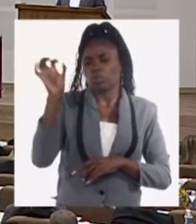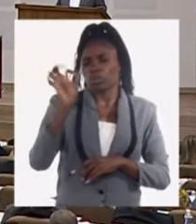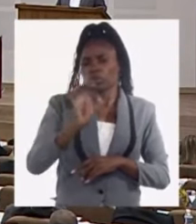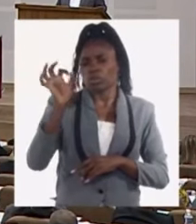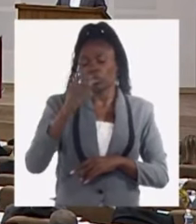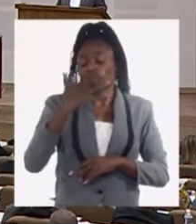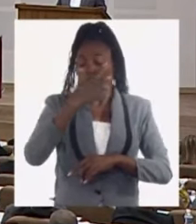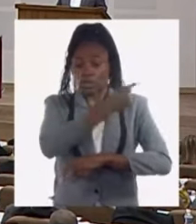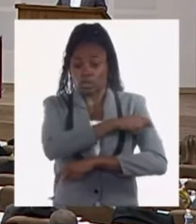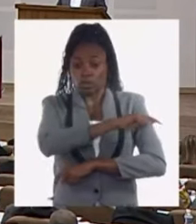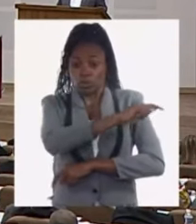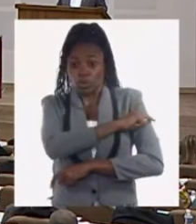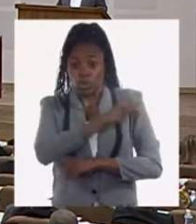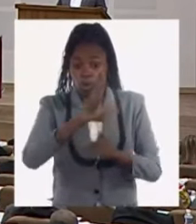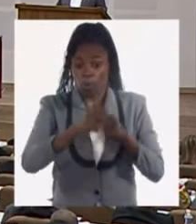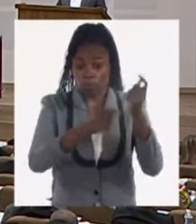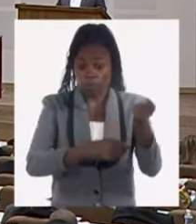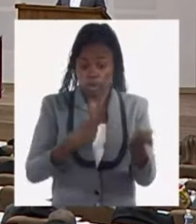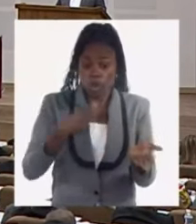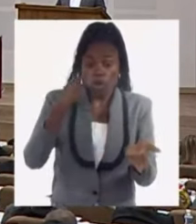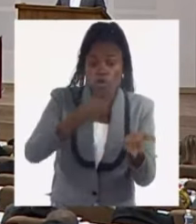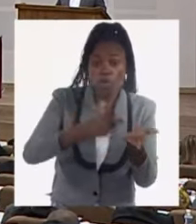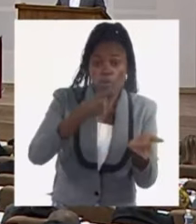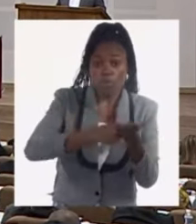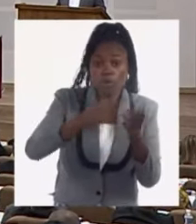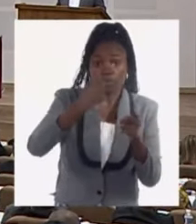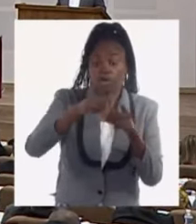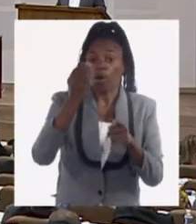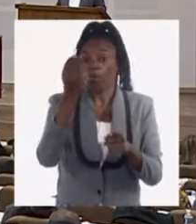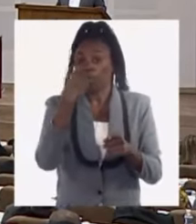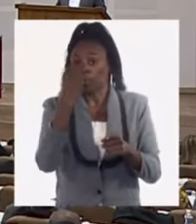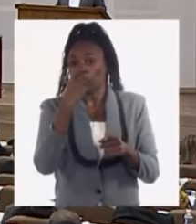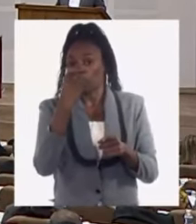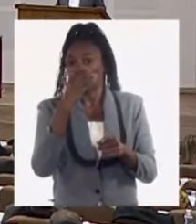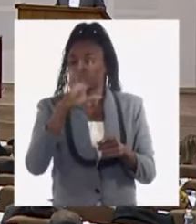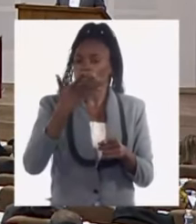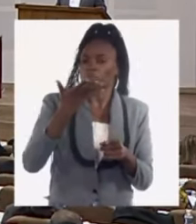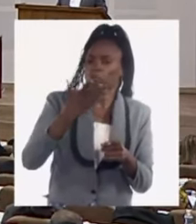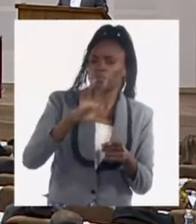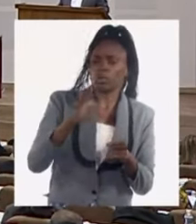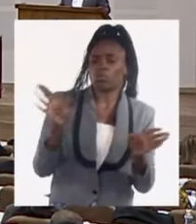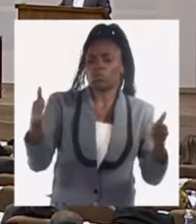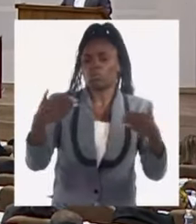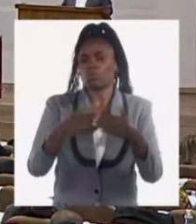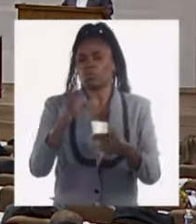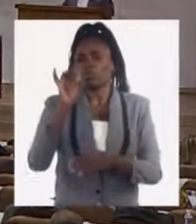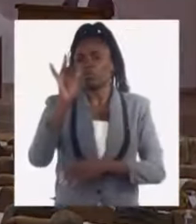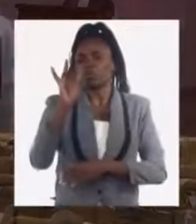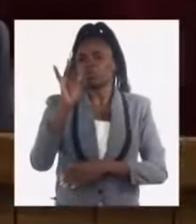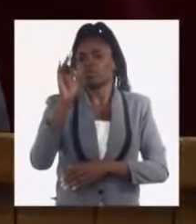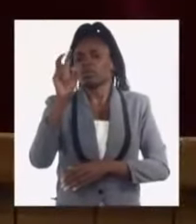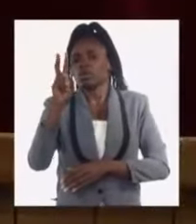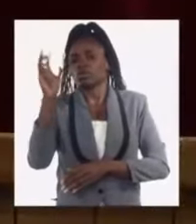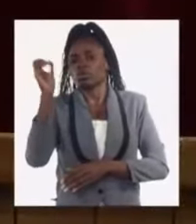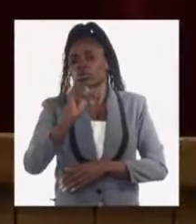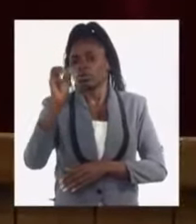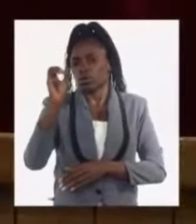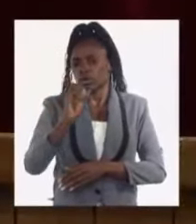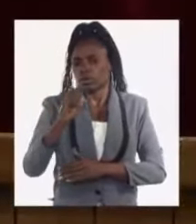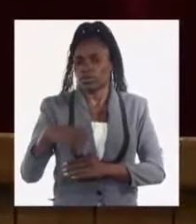nuestra población básicamente acude a la compra de productos de alimentos, estamos cerrando el año con un 72% de inflación.